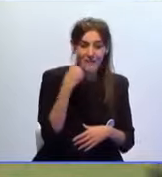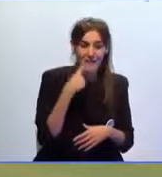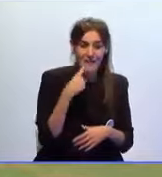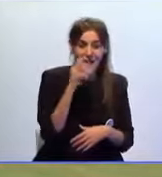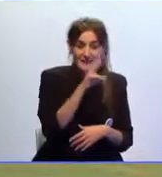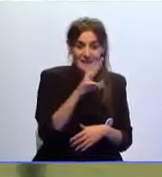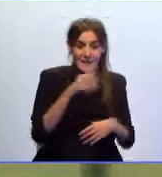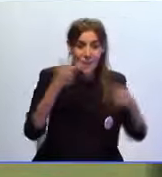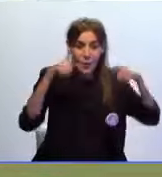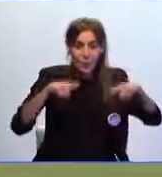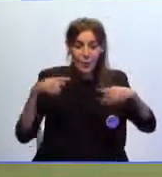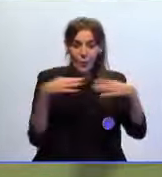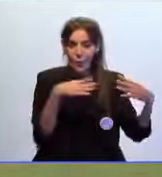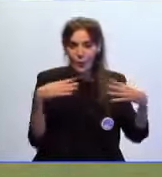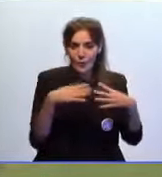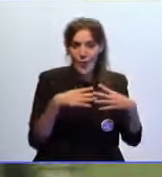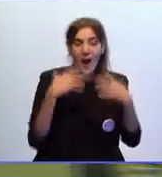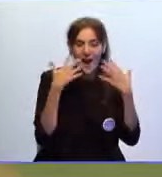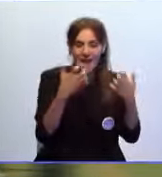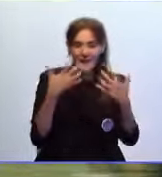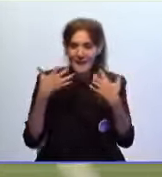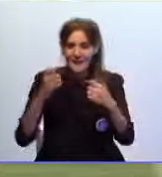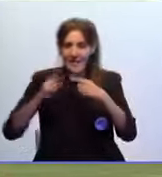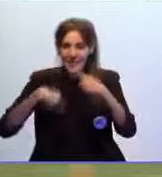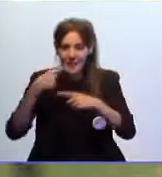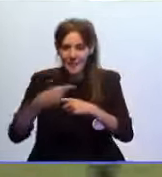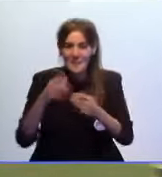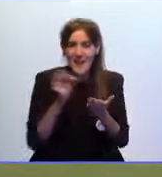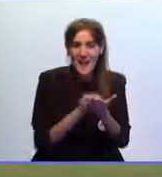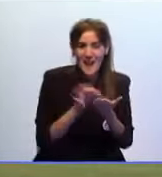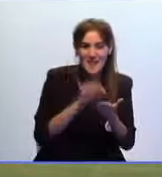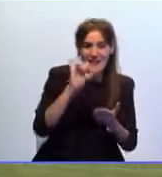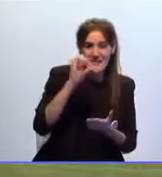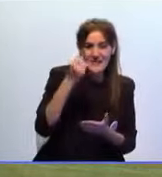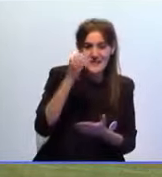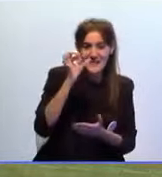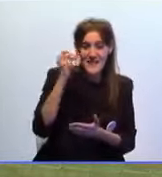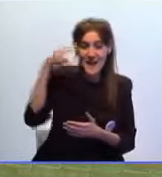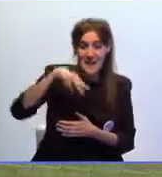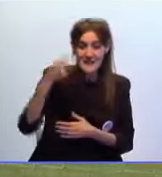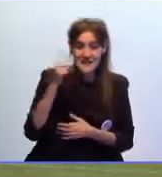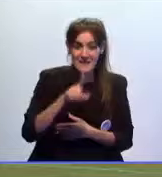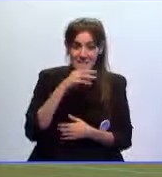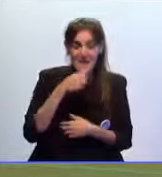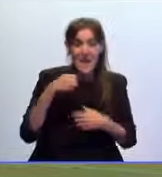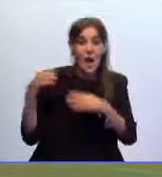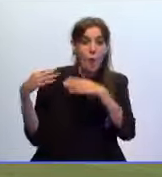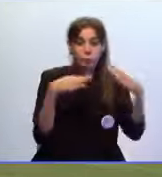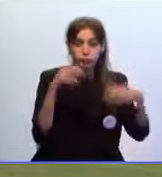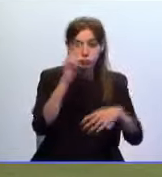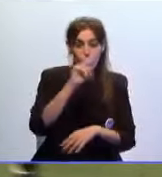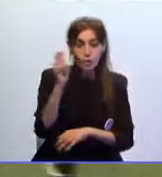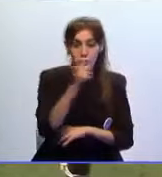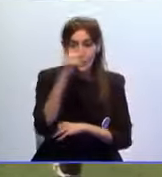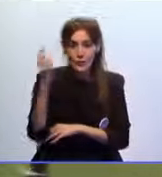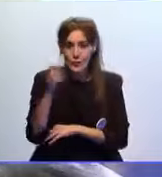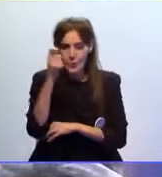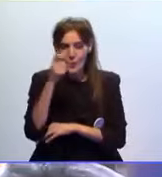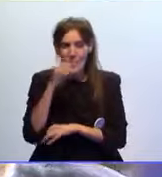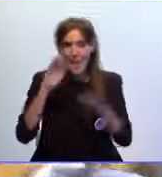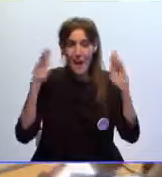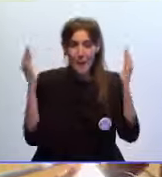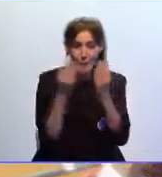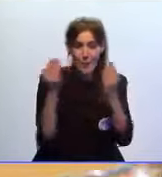tres partidos consecutivos ganando En la isla los de Yassi Mohamed tratarán de ampliar a dos sus triunfos lejos del Benoliel